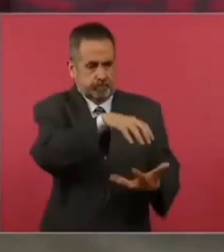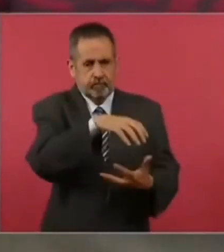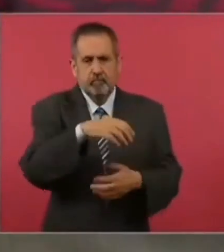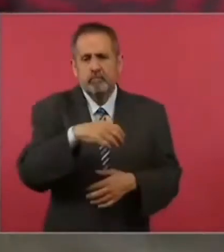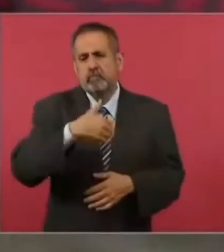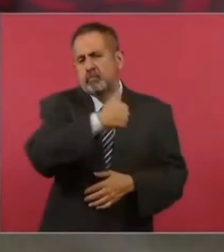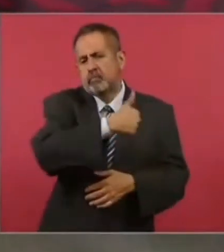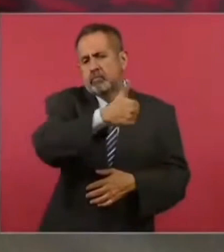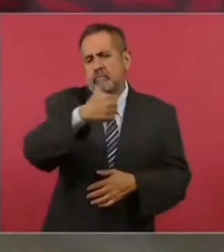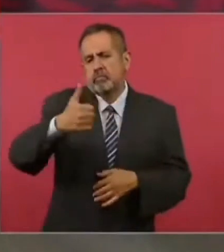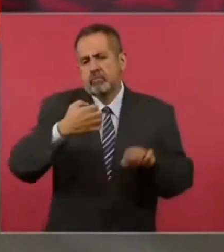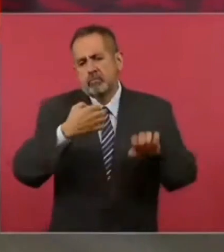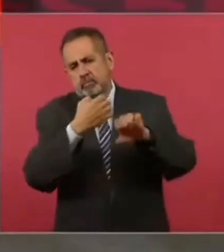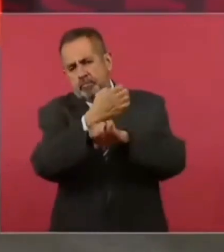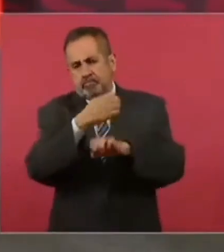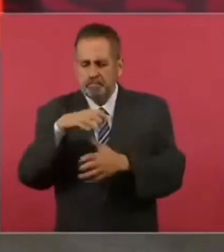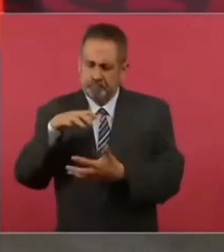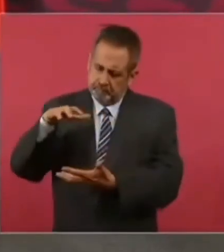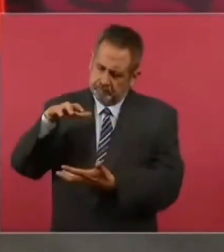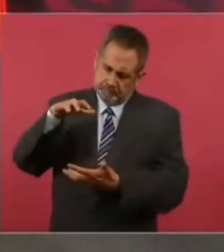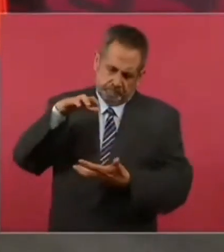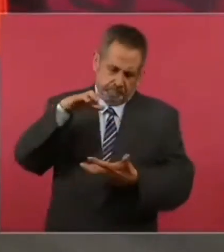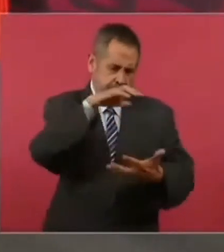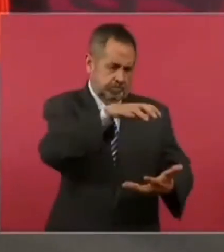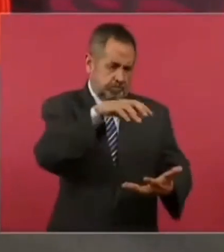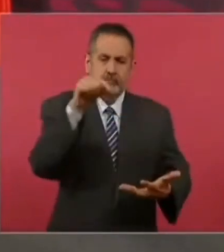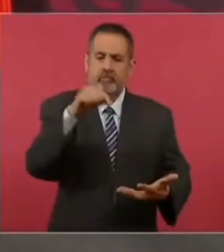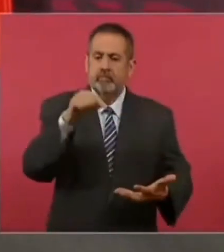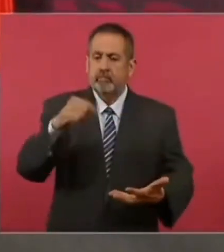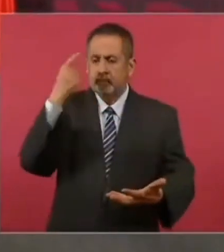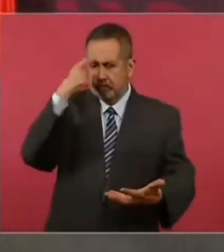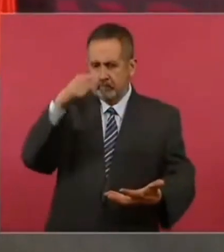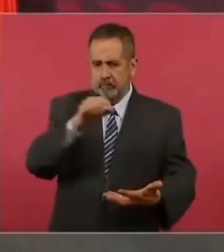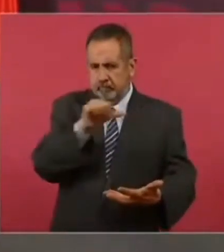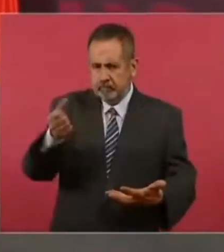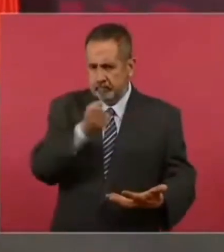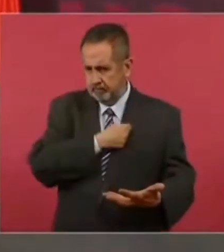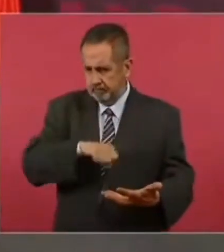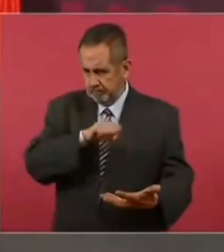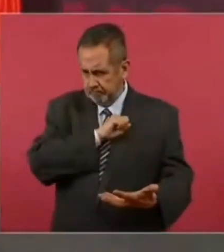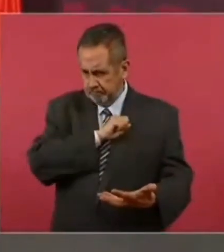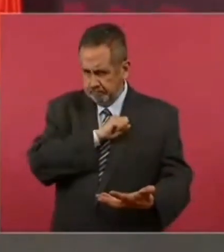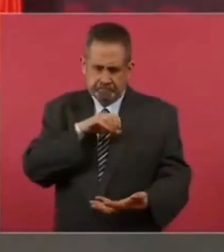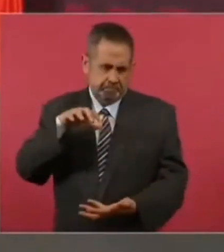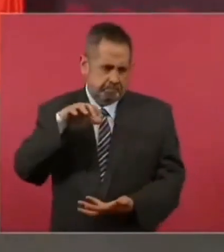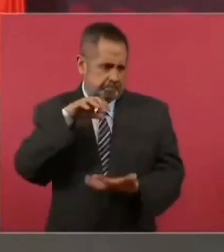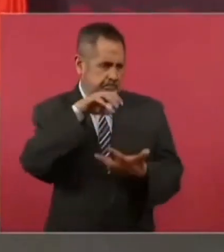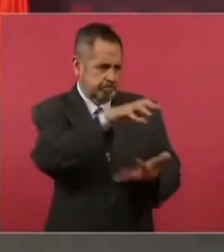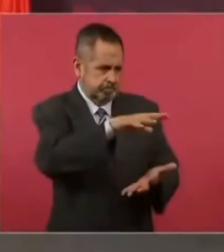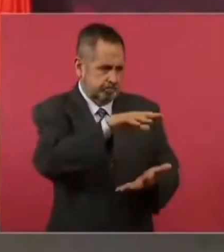los fondos para la salud pública.